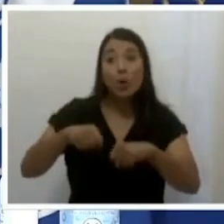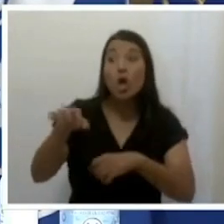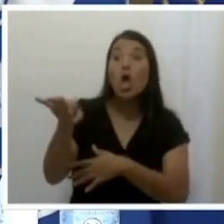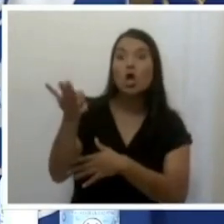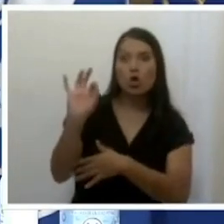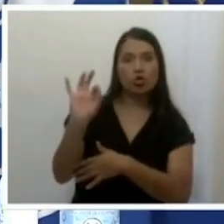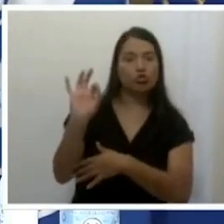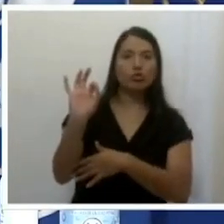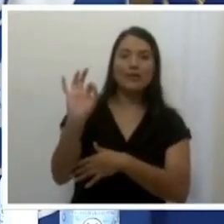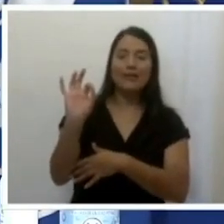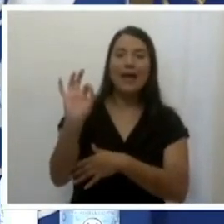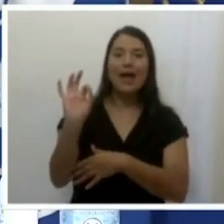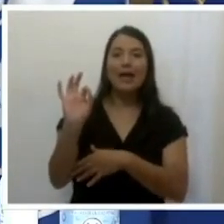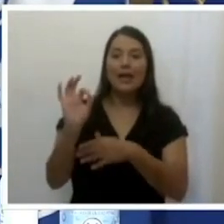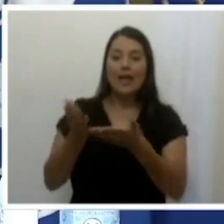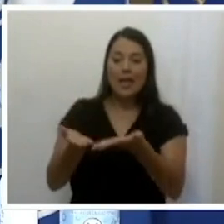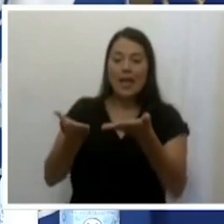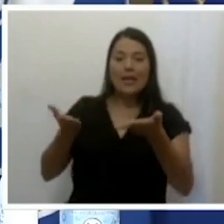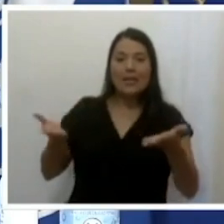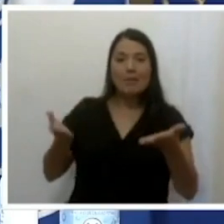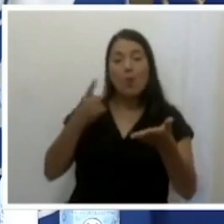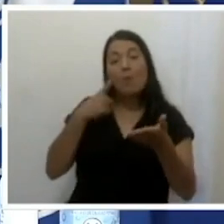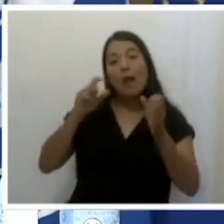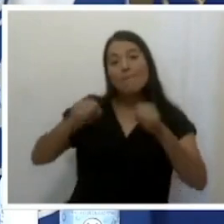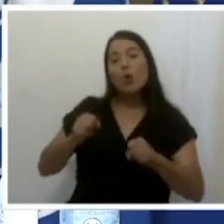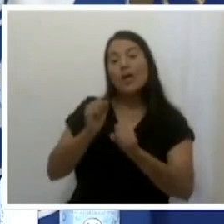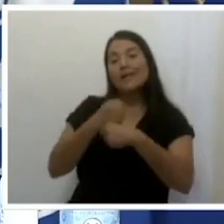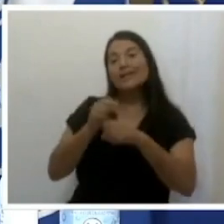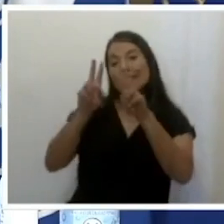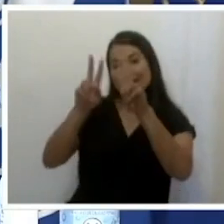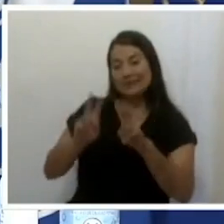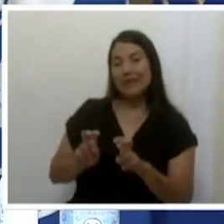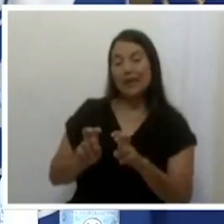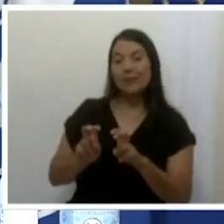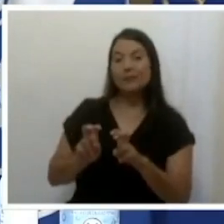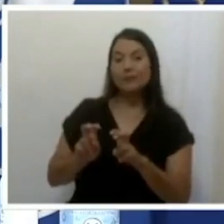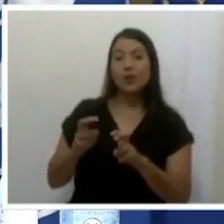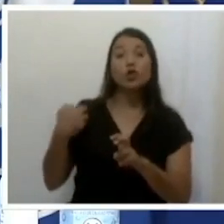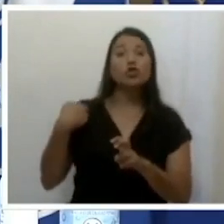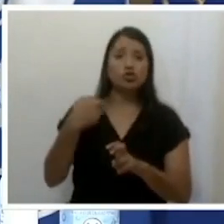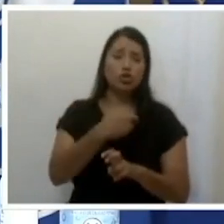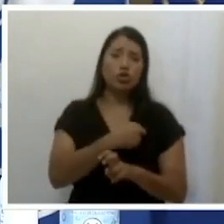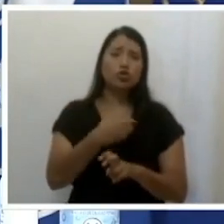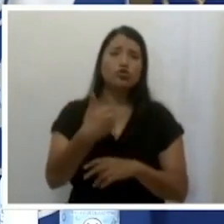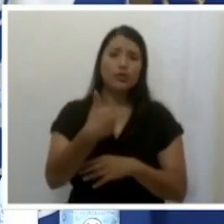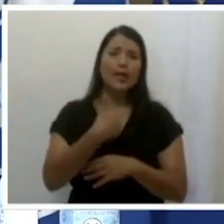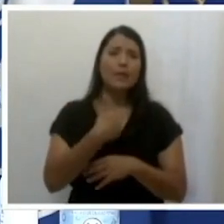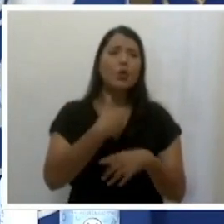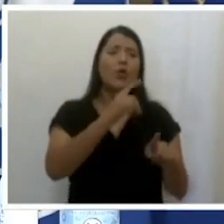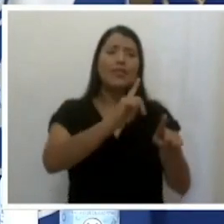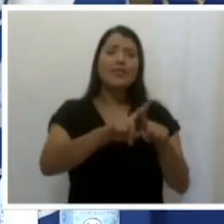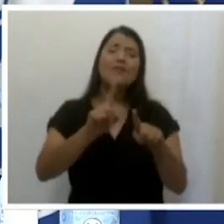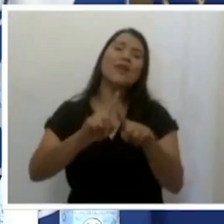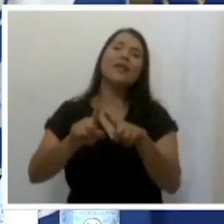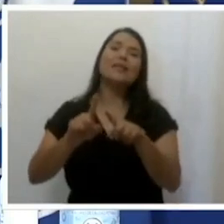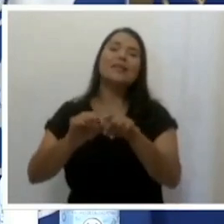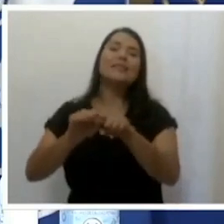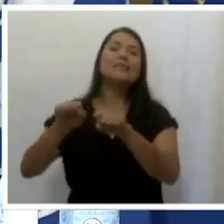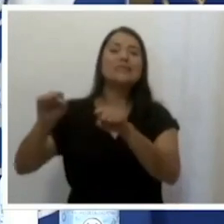suficientes kits de diagnóstico para las plataformas que tenemos, que nosotros tenemos varias plataformas